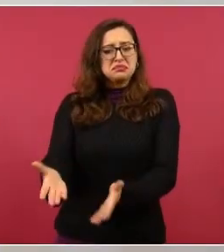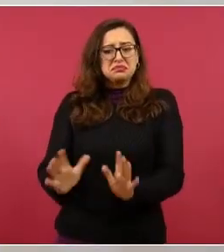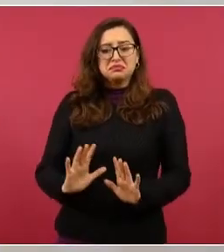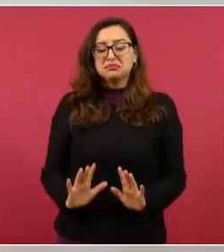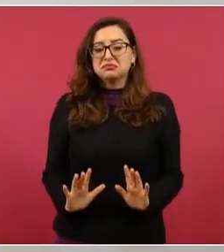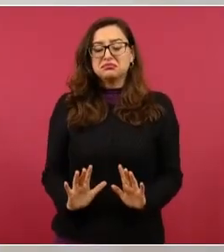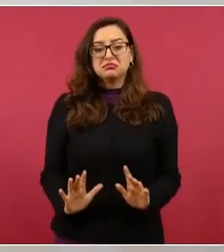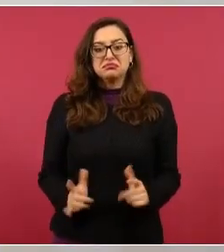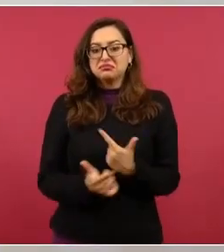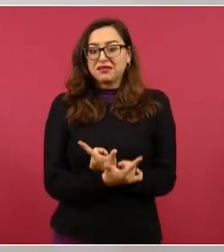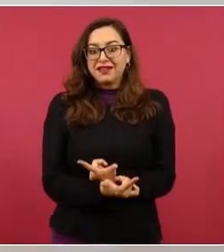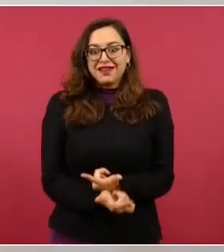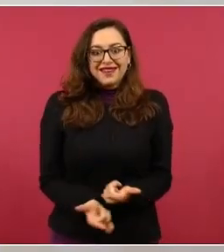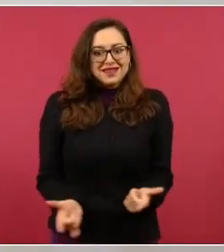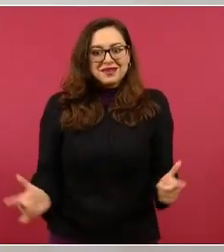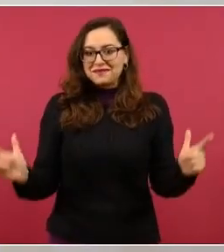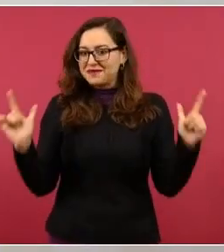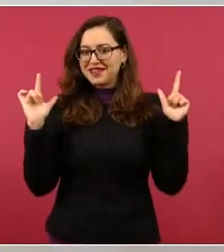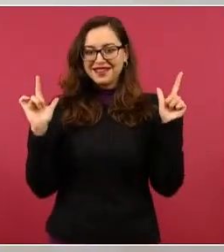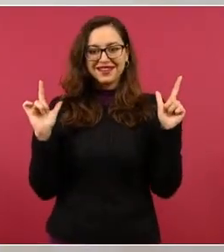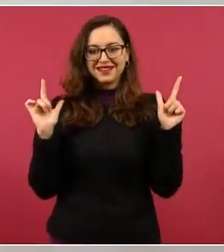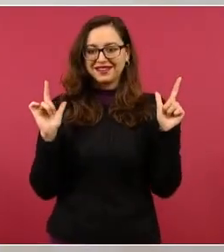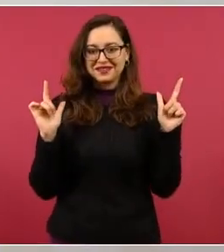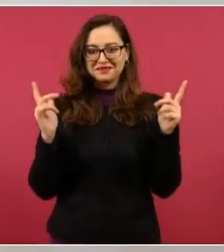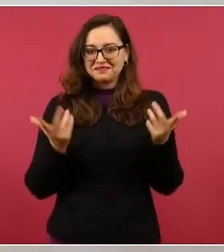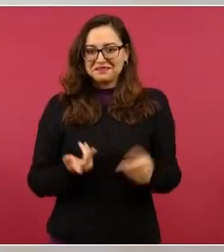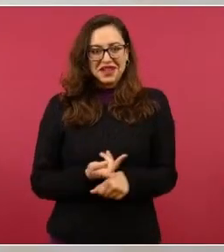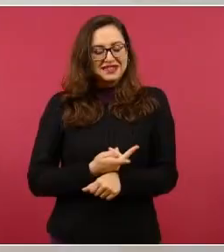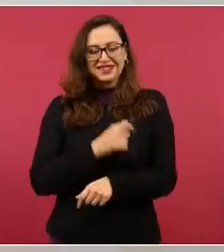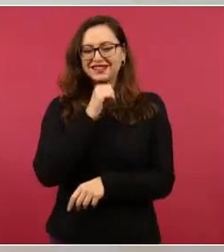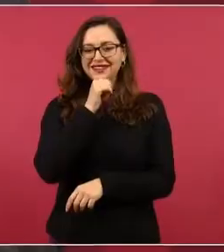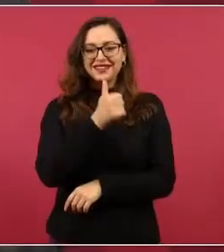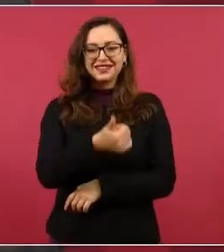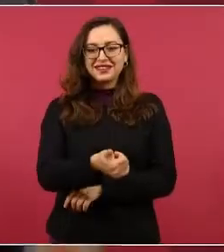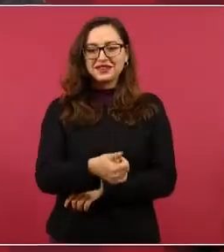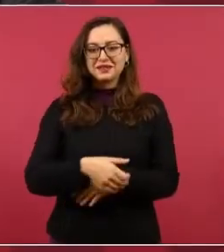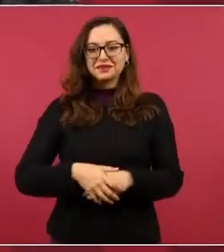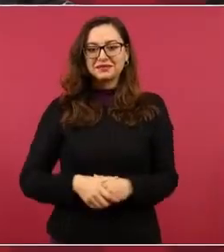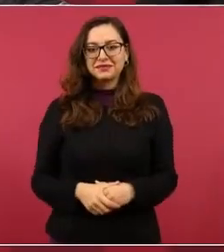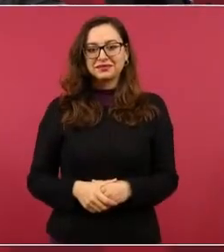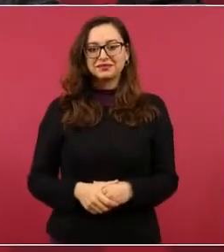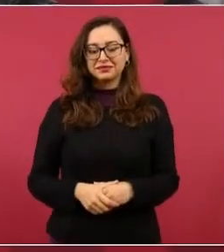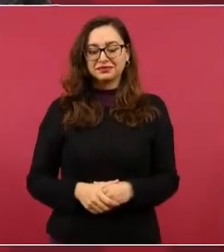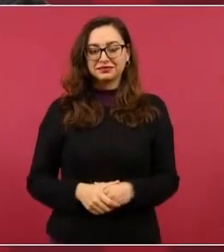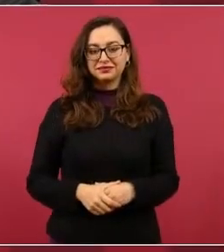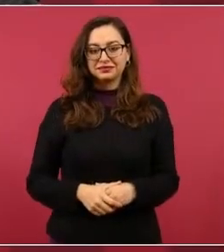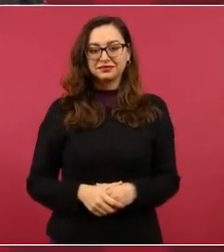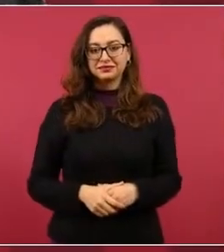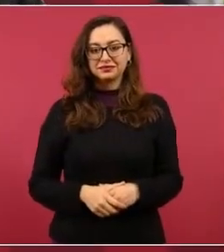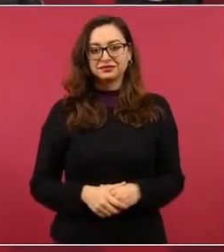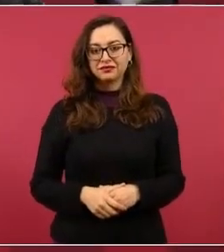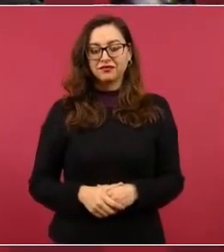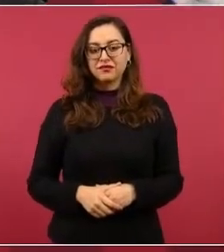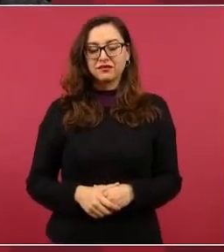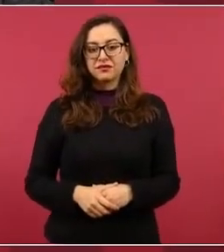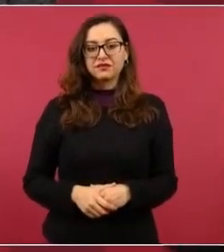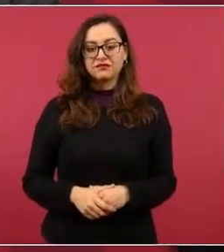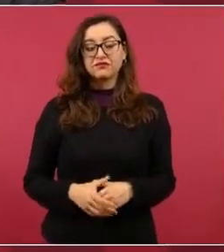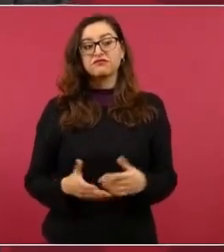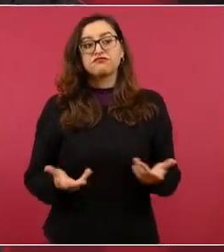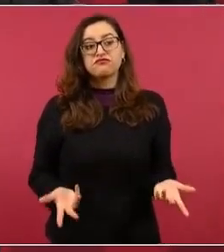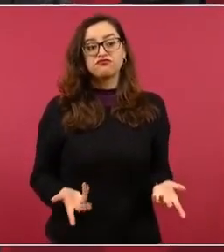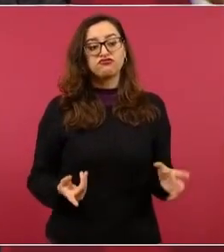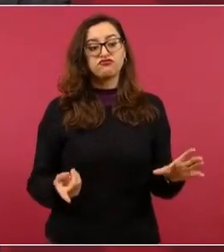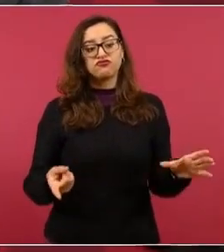a los opositores